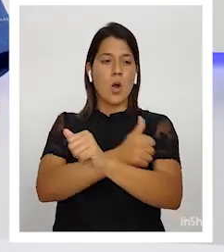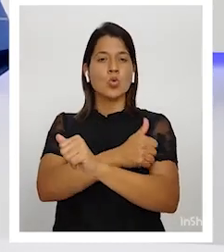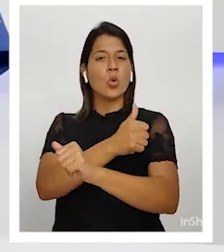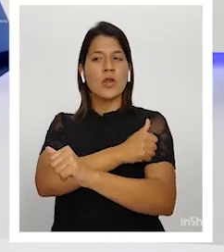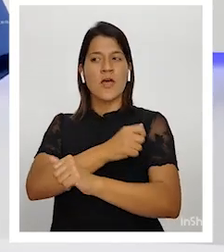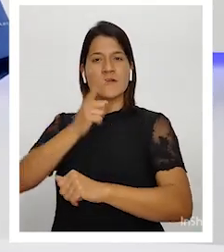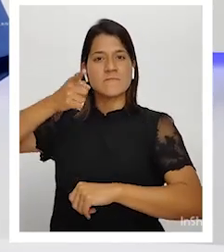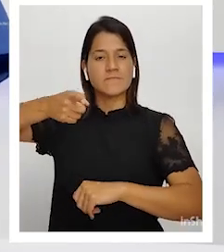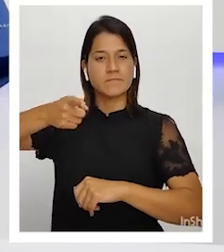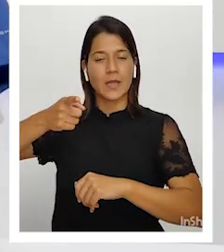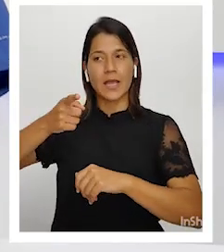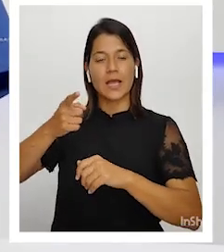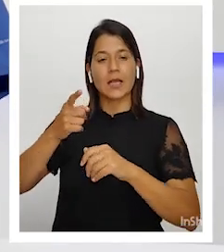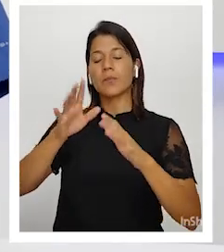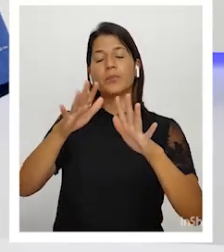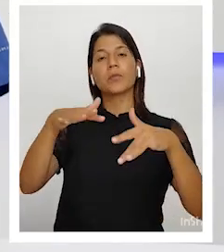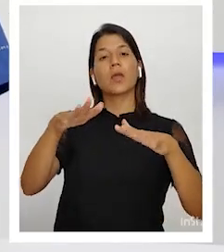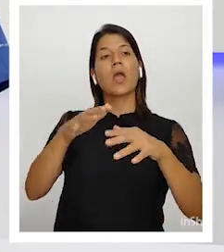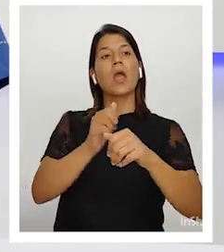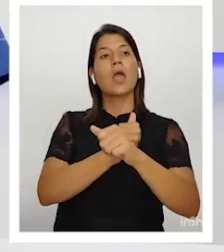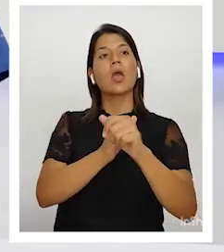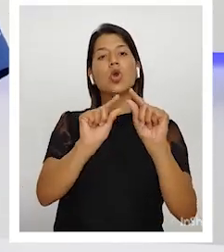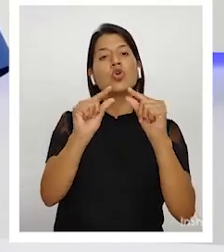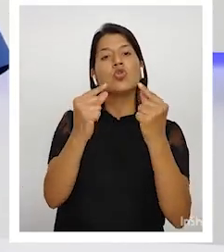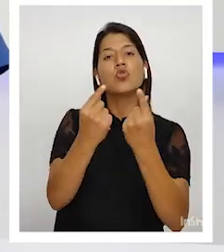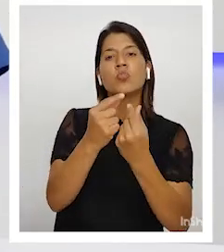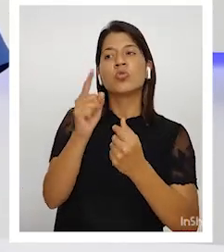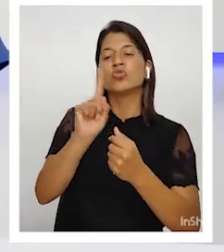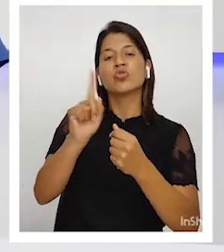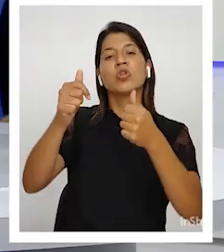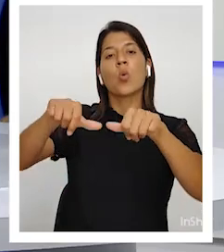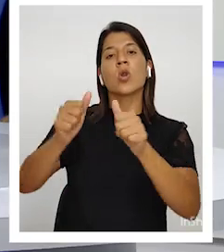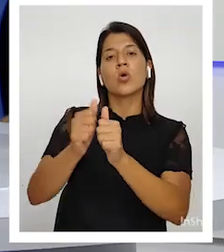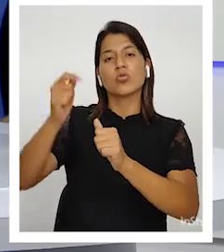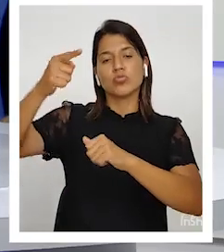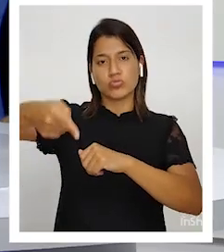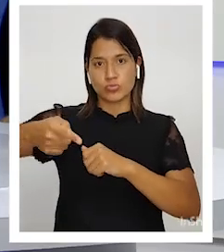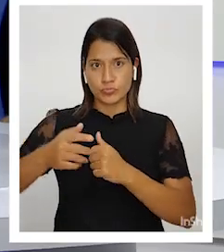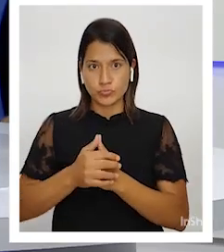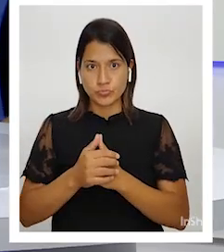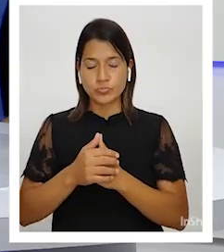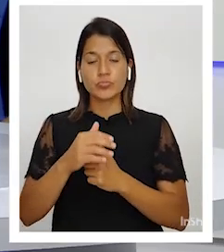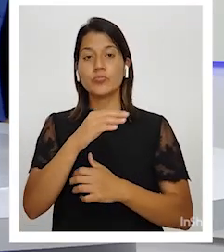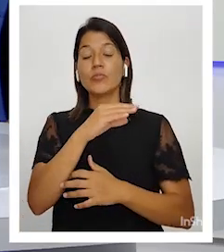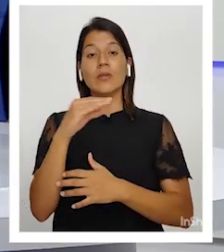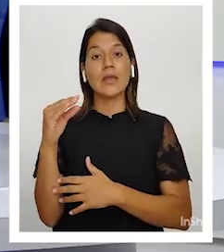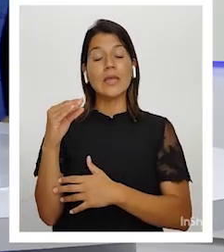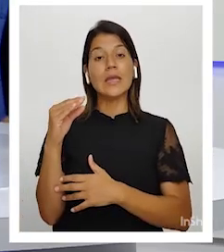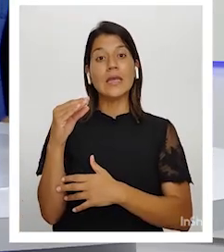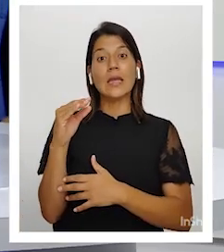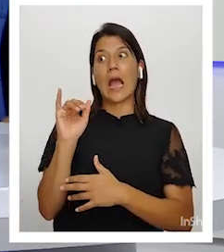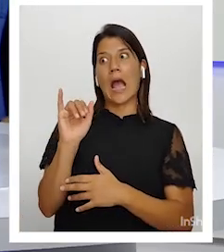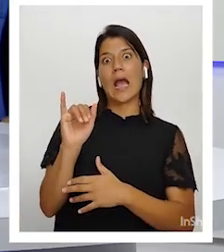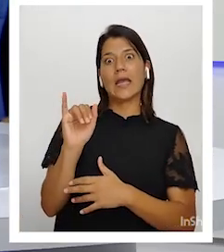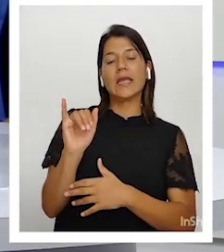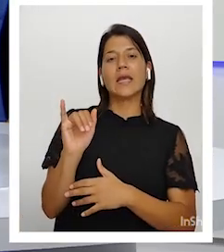Anastasio Somoza, de las familias poderosas, de los grandes oligarcas. Sí, de esos que han